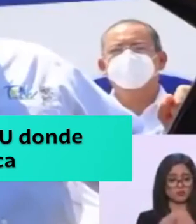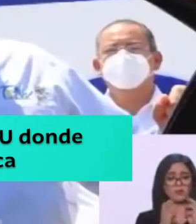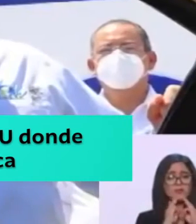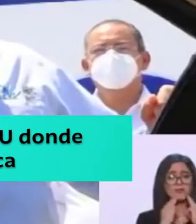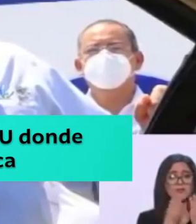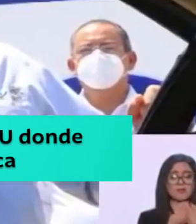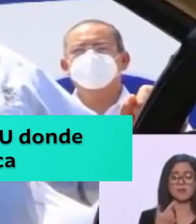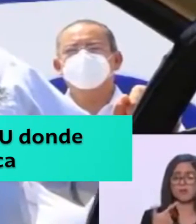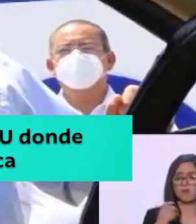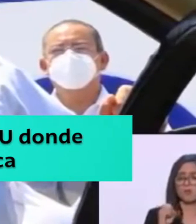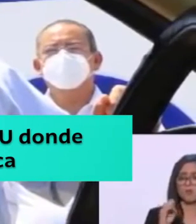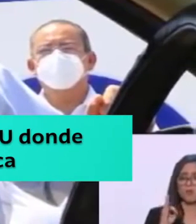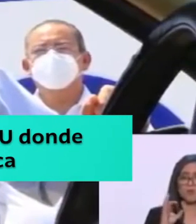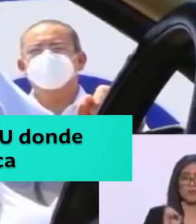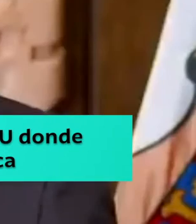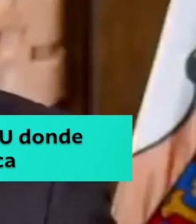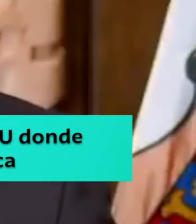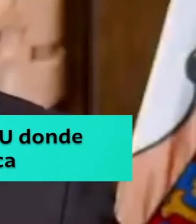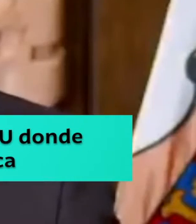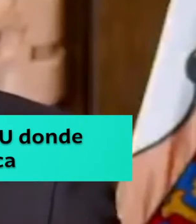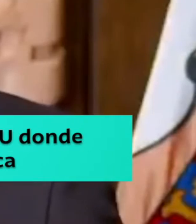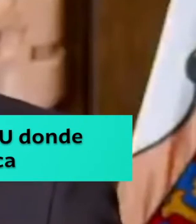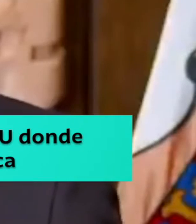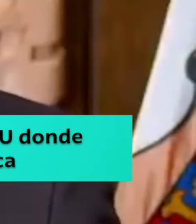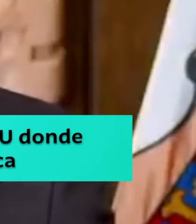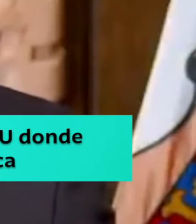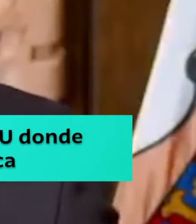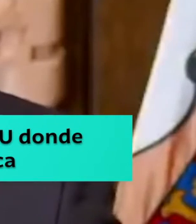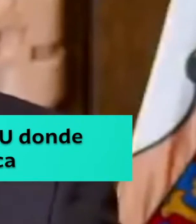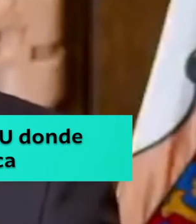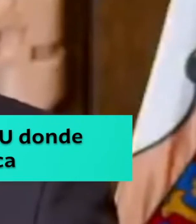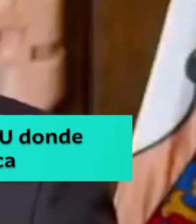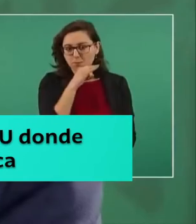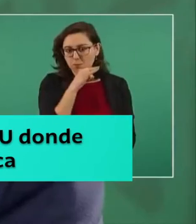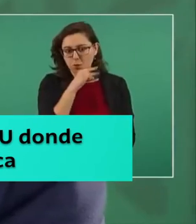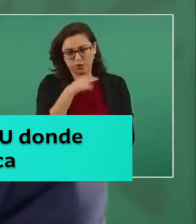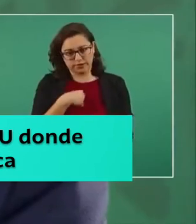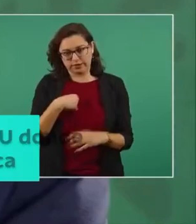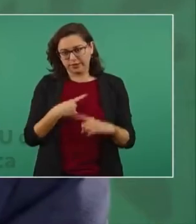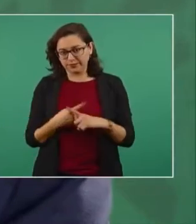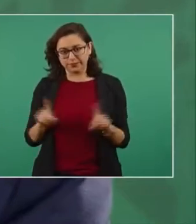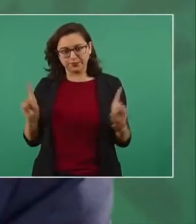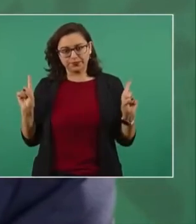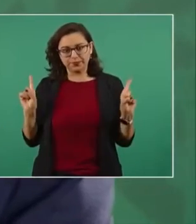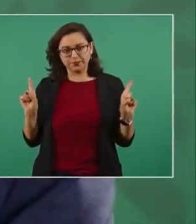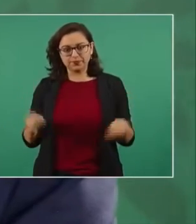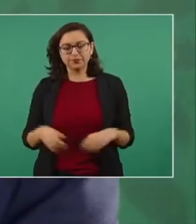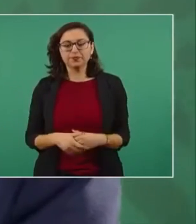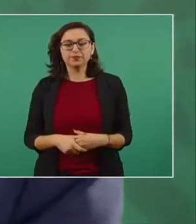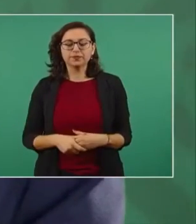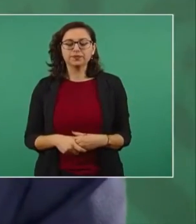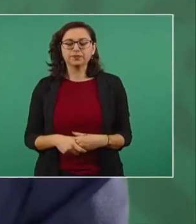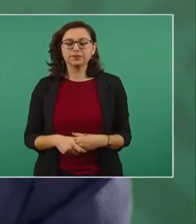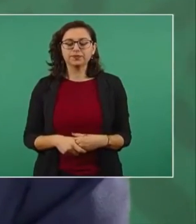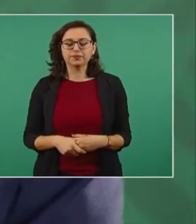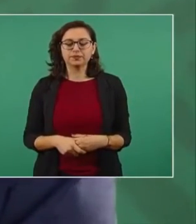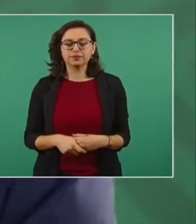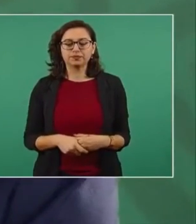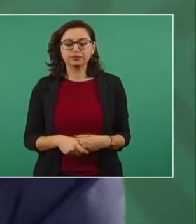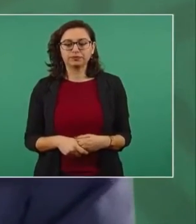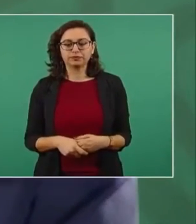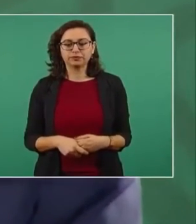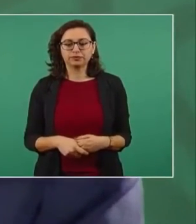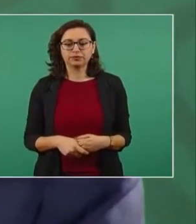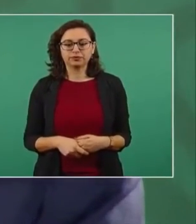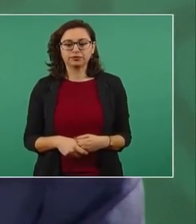Tamaulipas, Francisco García Cabeza de Vaca, por presunto lavado de dinero, ya que indicó que es una cuestión que está tratando la Fiscalía General, que es